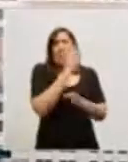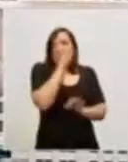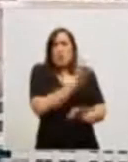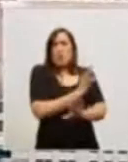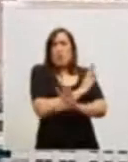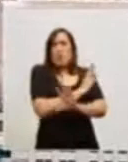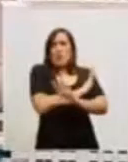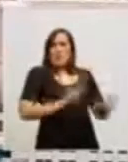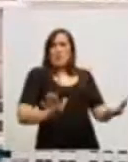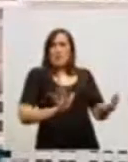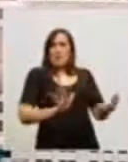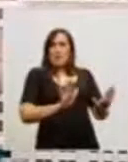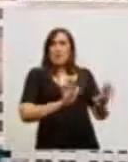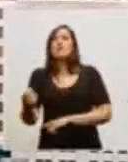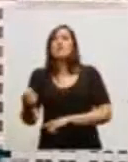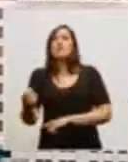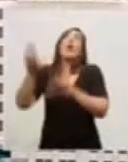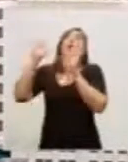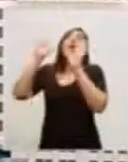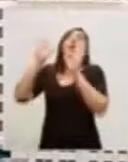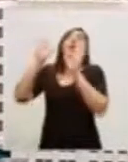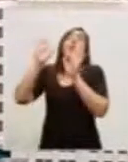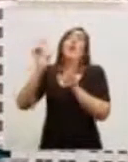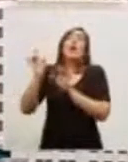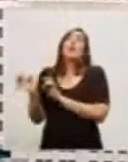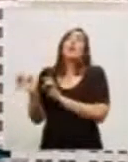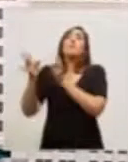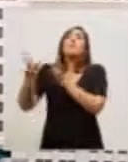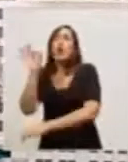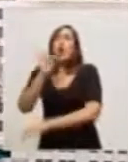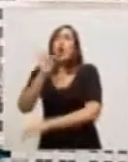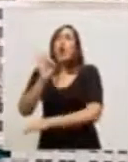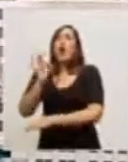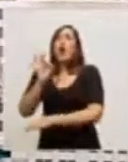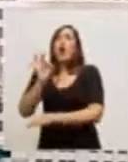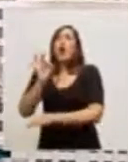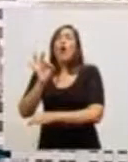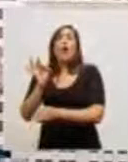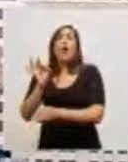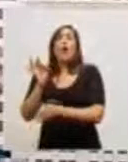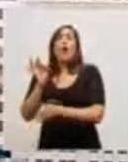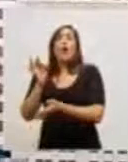algo que directamente contagie por falta de prevención o de asepsia suficiente.